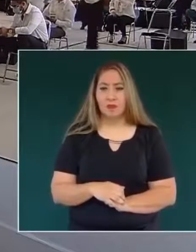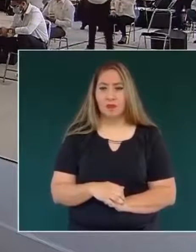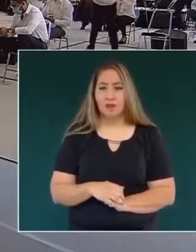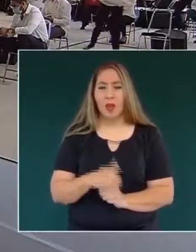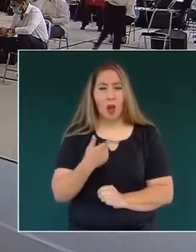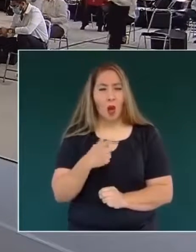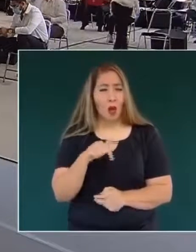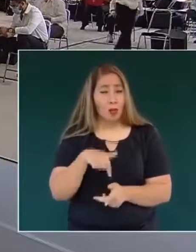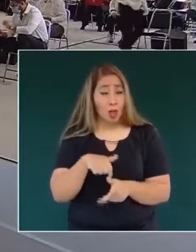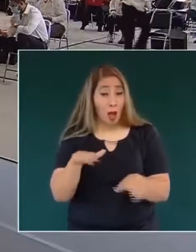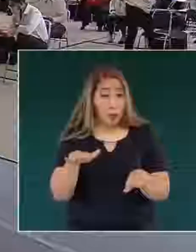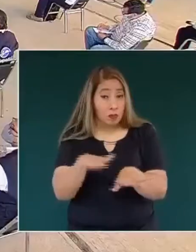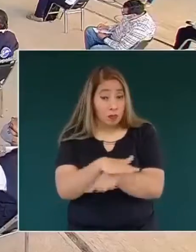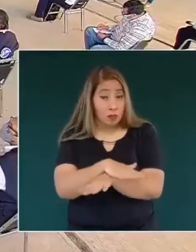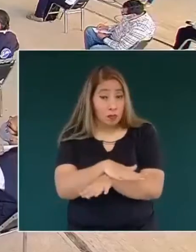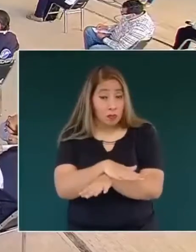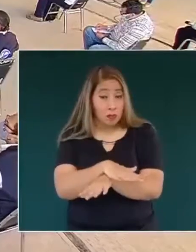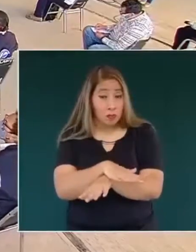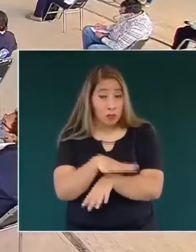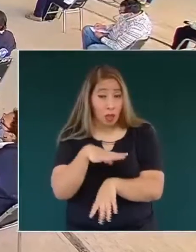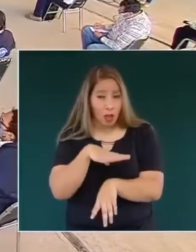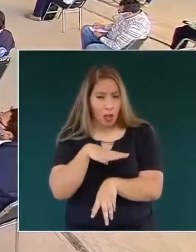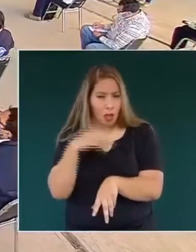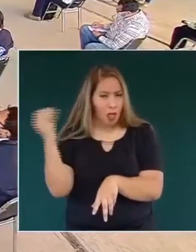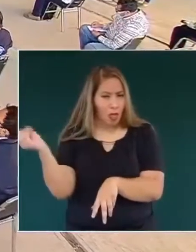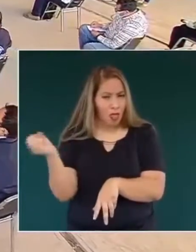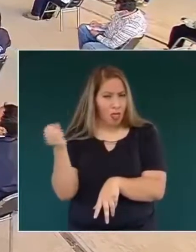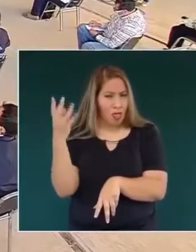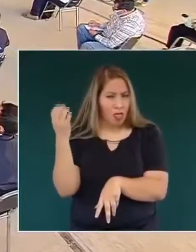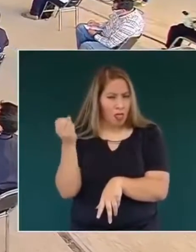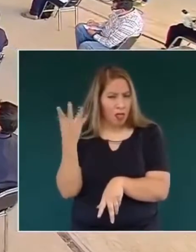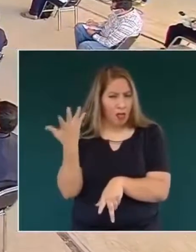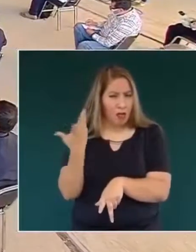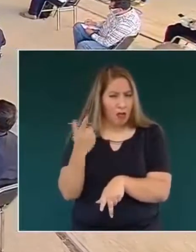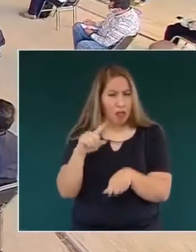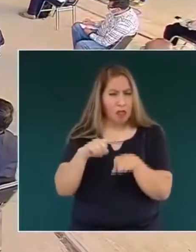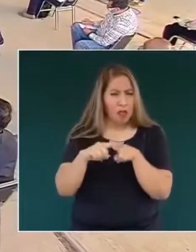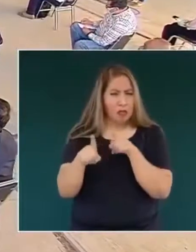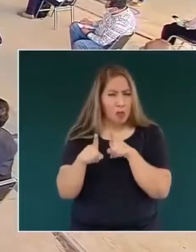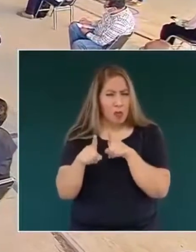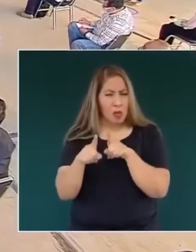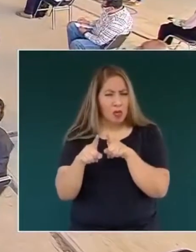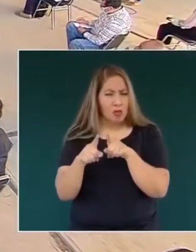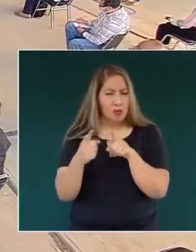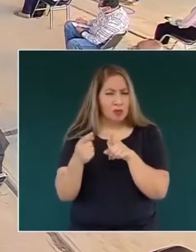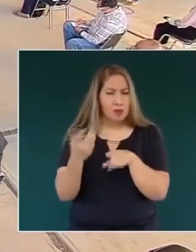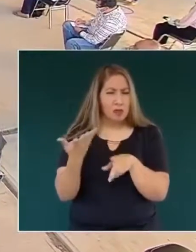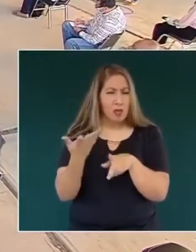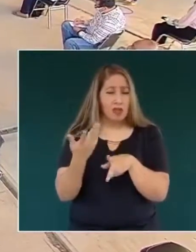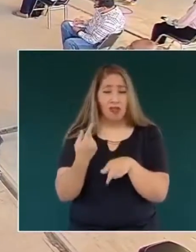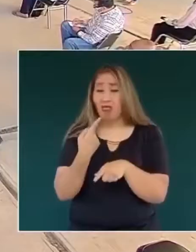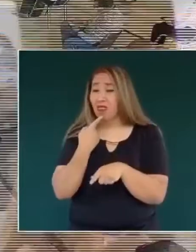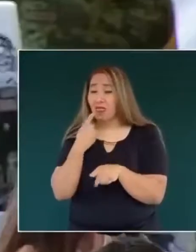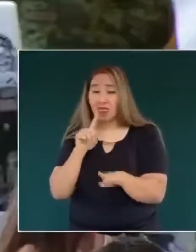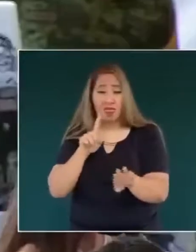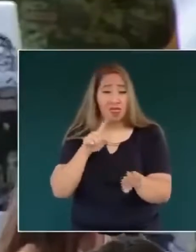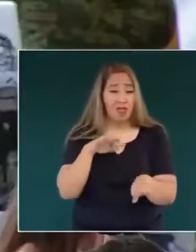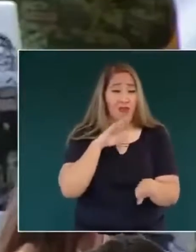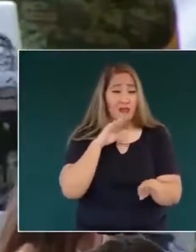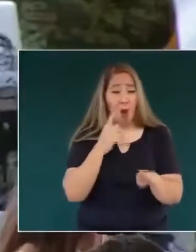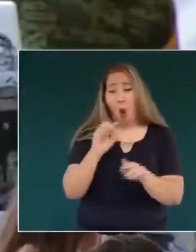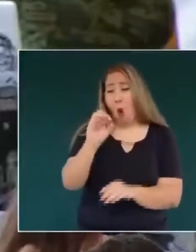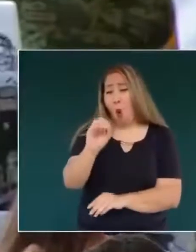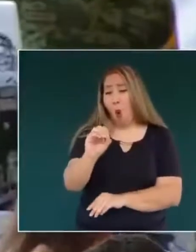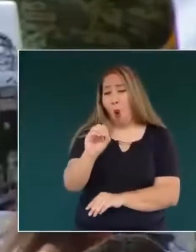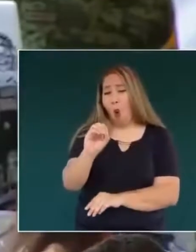¿Habrá algún cambio en el tono de sus conferencias mañaneras luego que se siguen acumulando? ¿Las denuncias ante la OEA